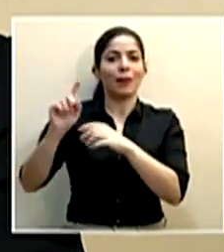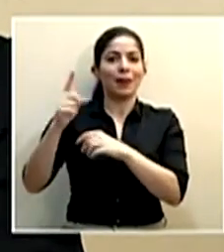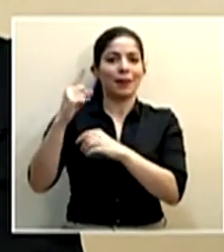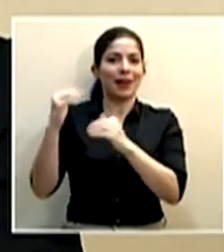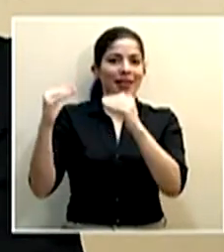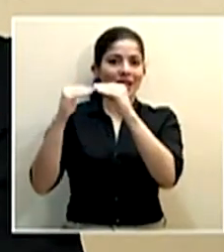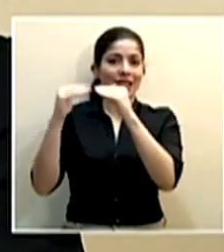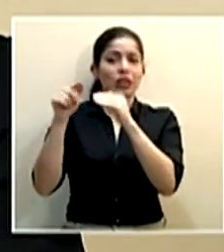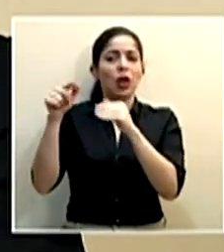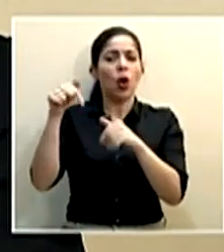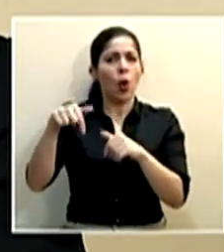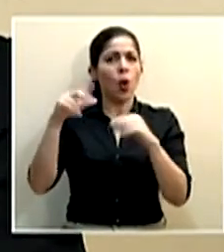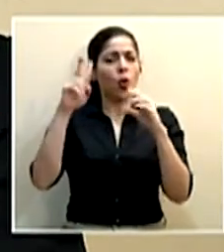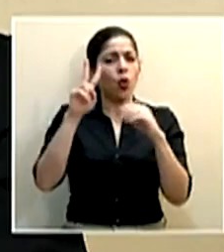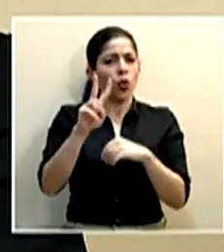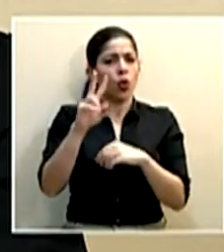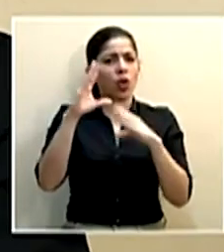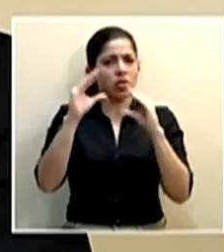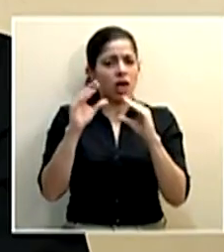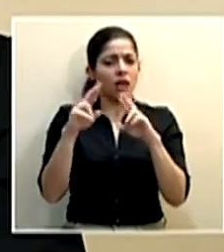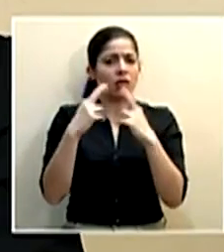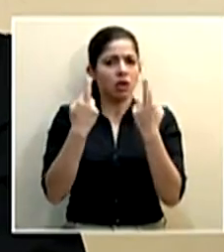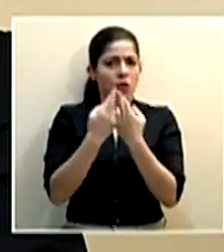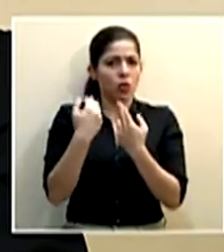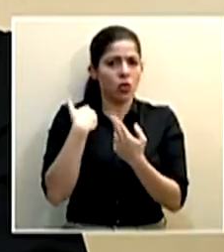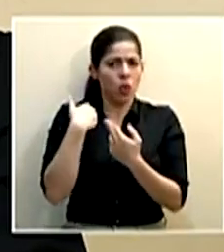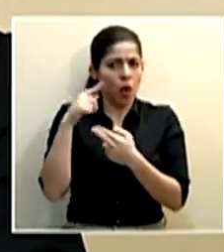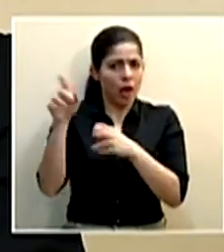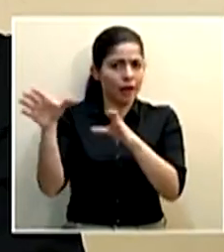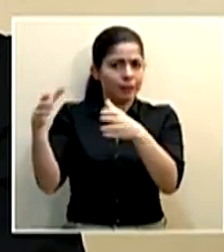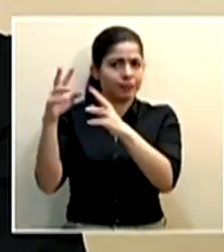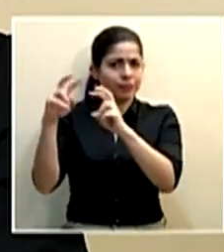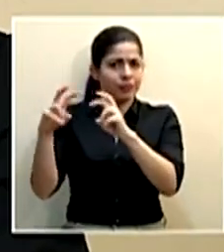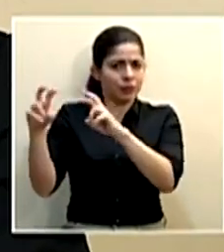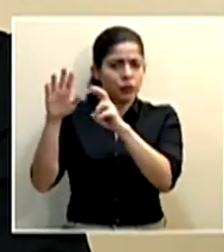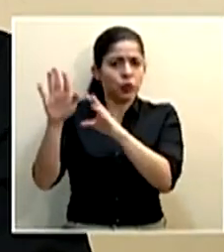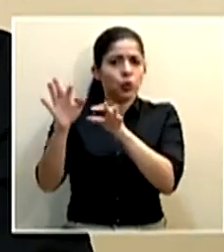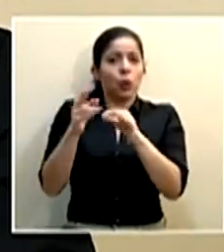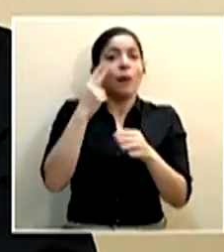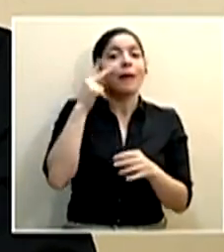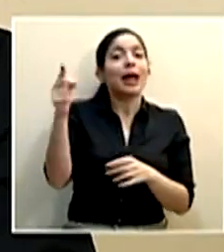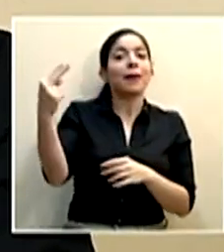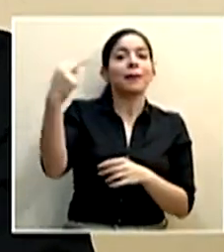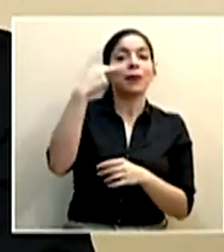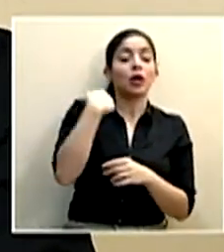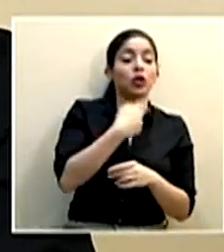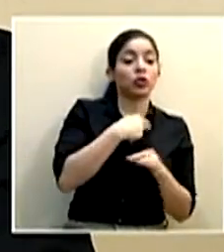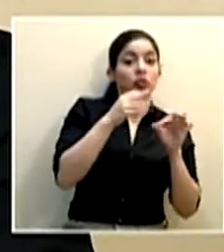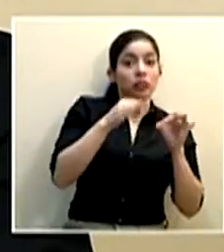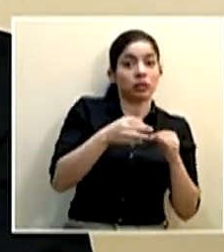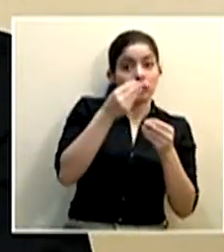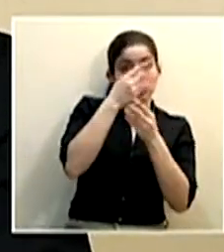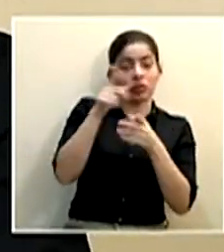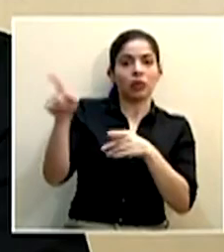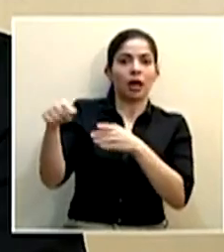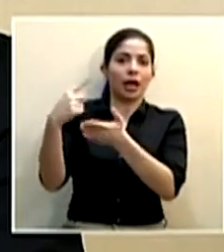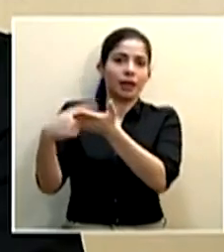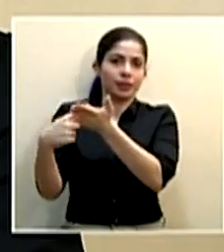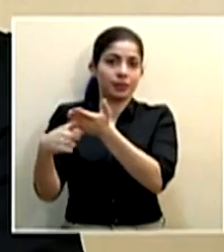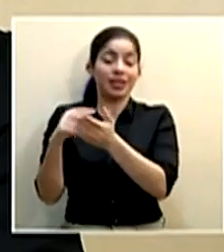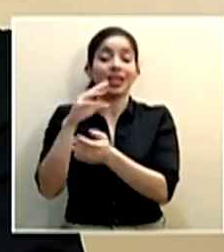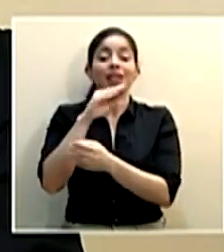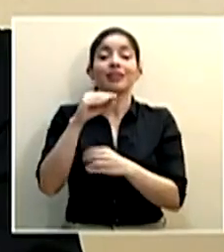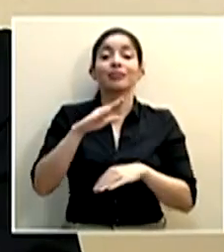reunión a las 2 de la tarde para ver estos temas, esperando lo que iba a ser la decisión de hoy. Y respecto al tema de aforo,